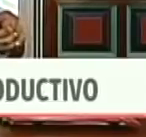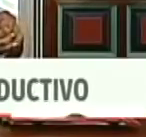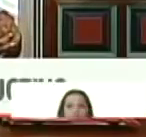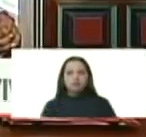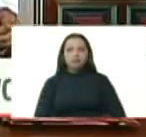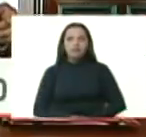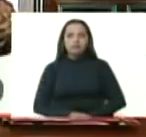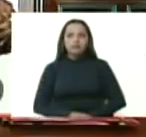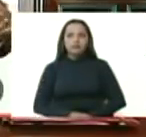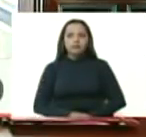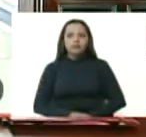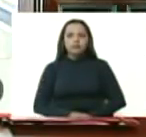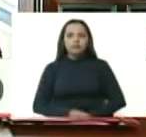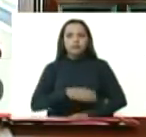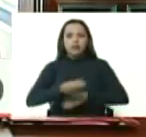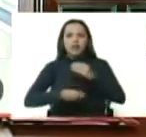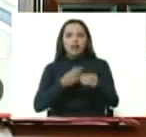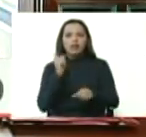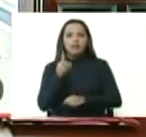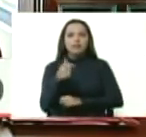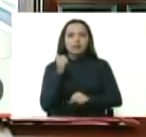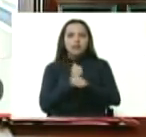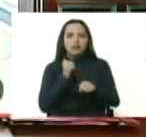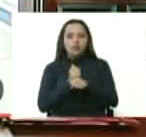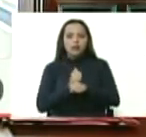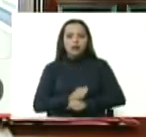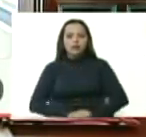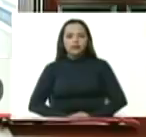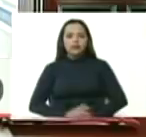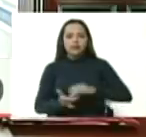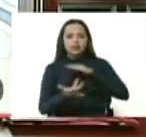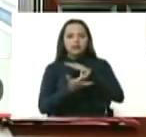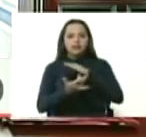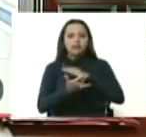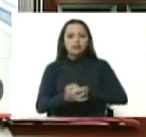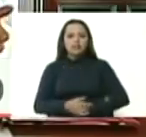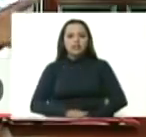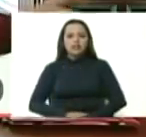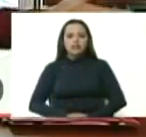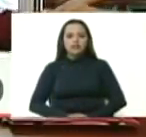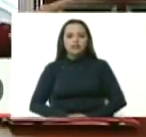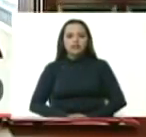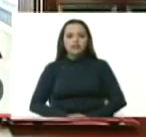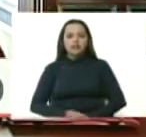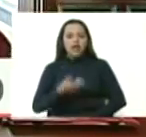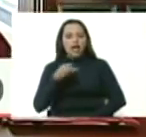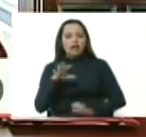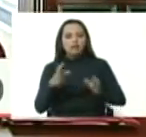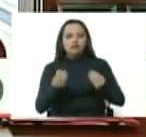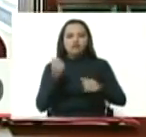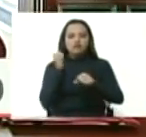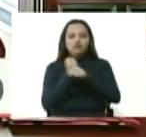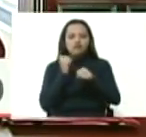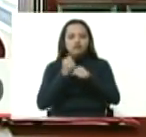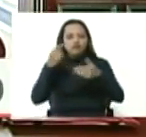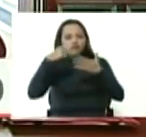Llevar la mecanización, la maquinaria y la técnica. Nos corresponde a varias tareas, ¿verdad, Castro Soteldo?